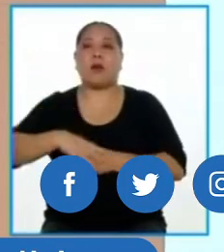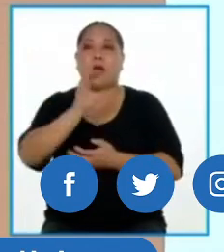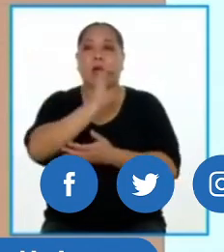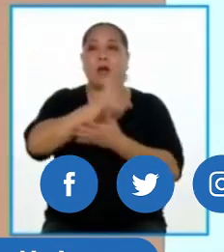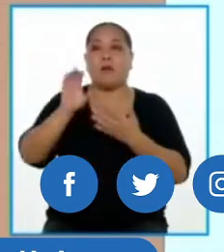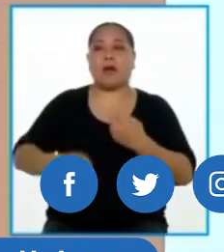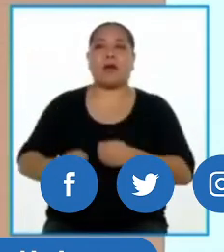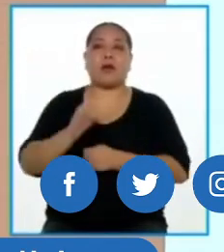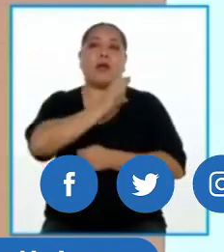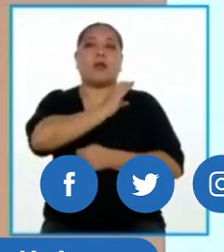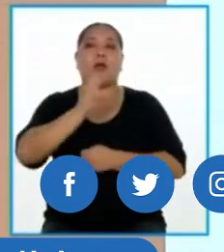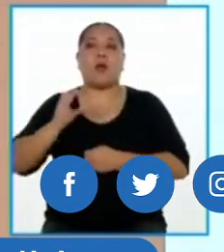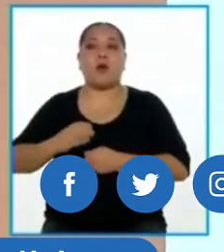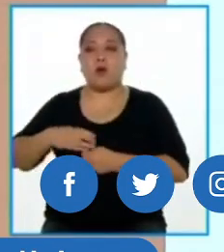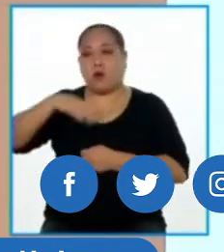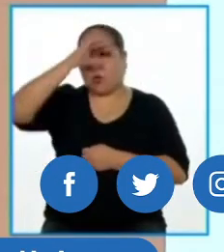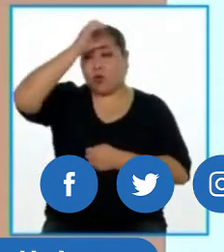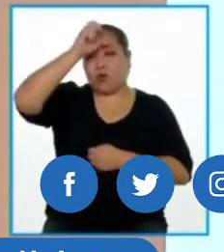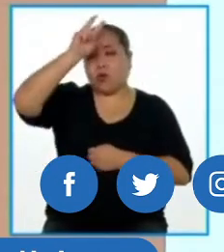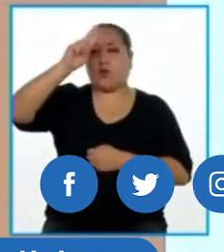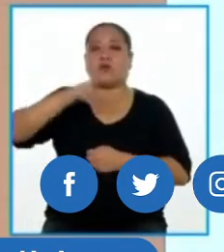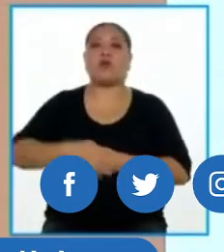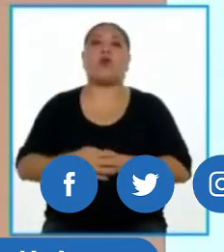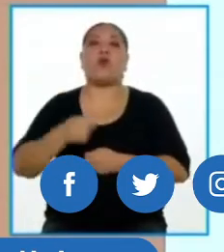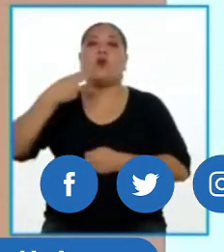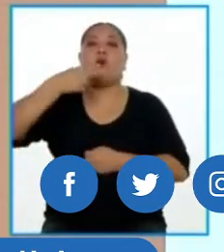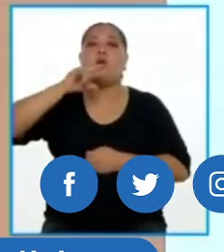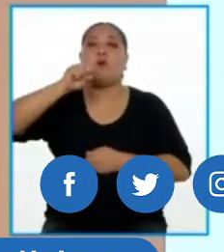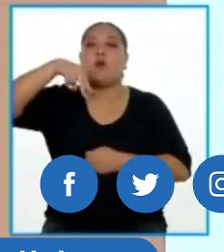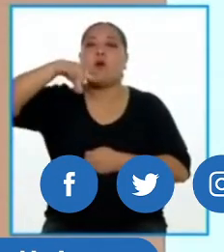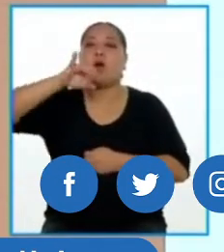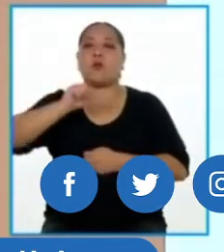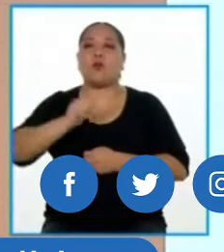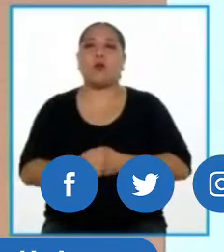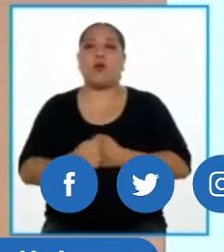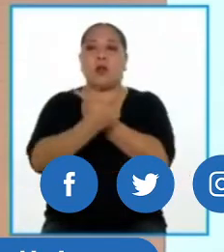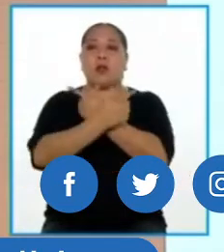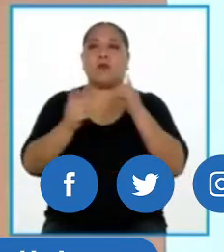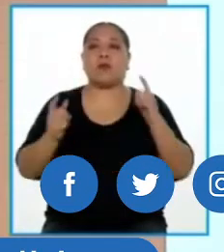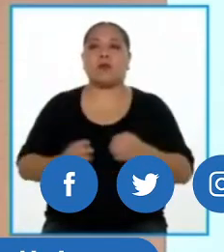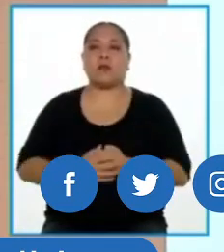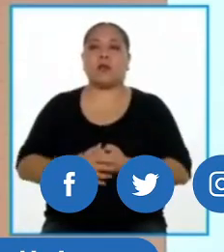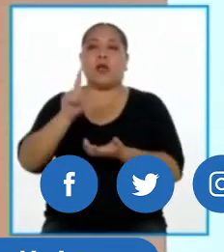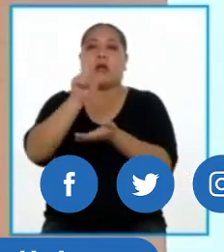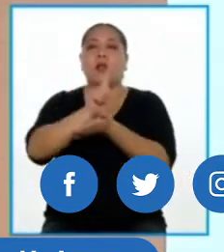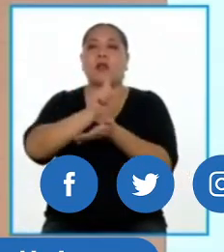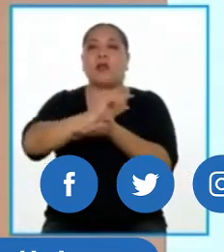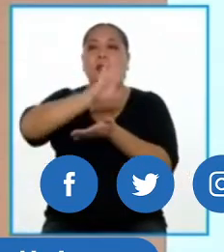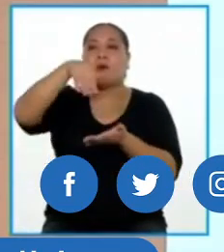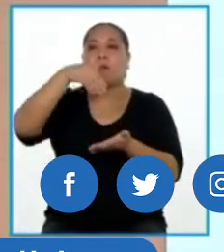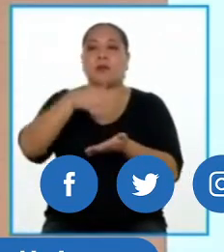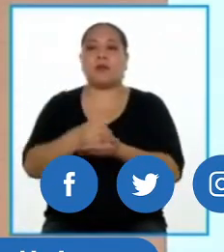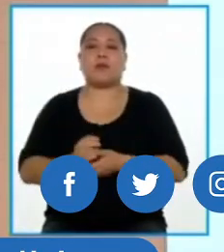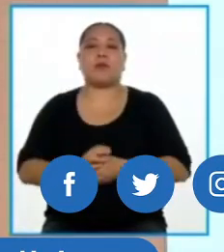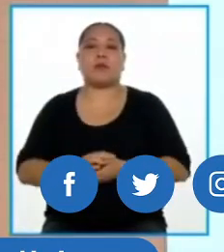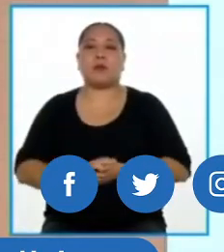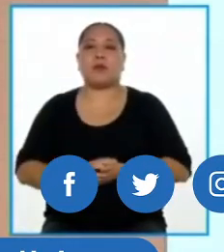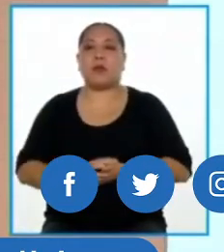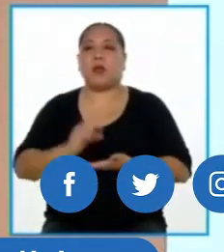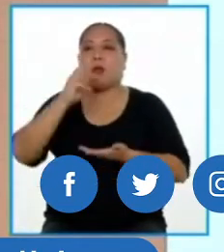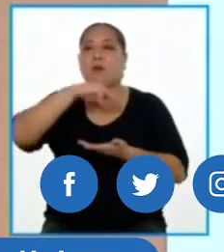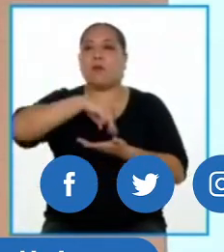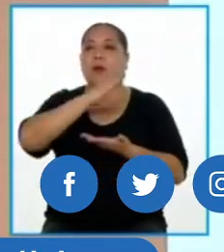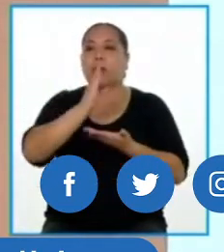Cajamarca, Callao, Cusco, Huánuco, La Libertad, Lima